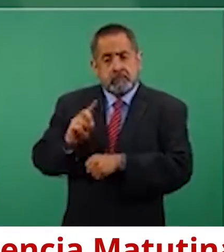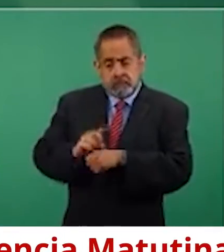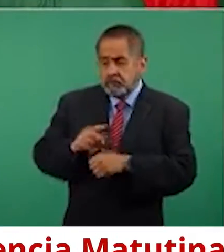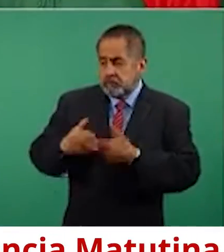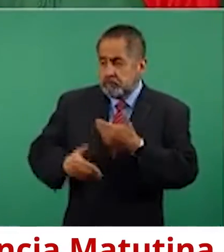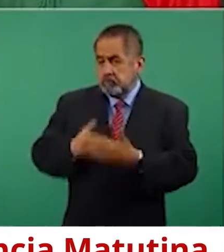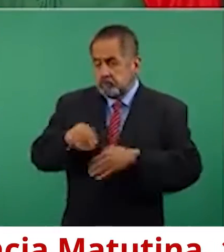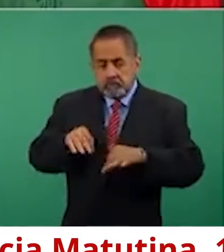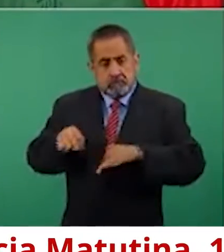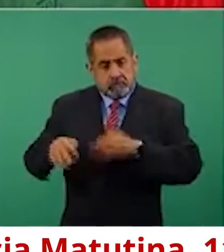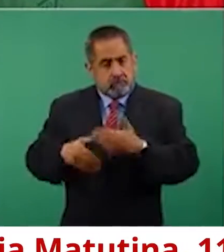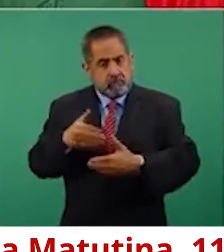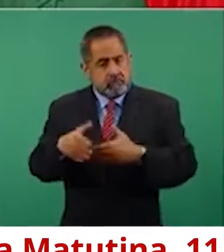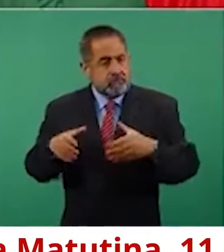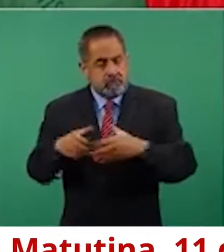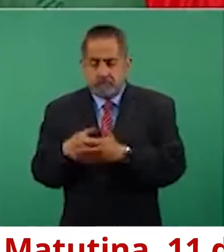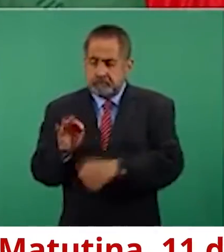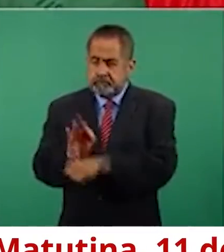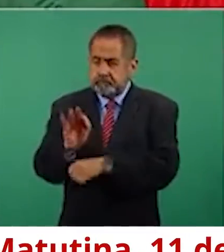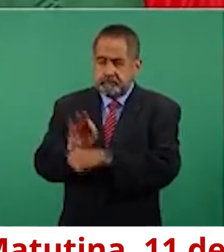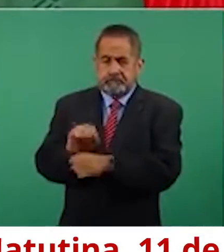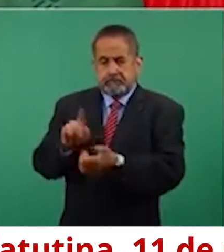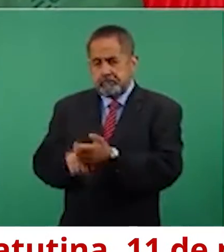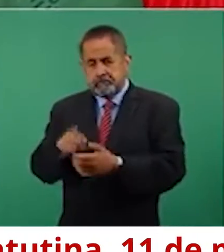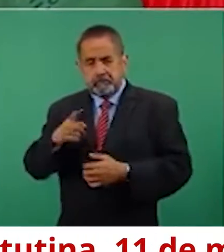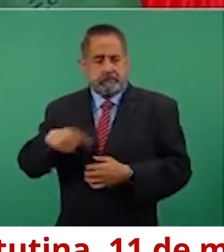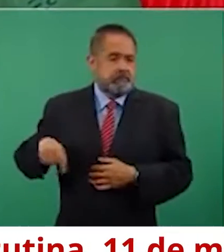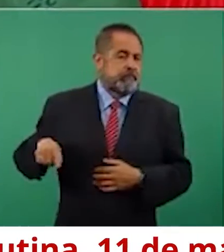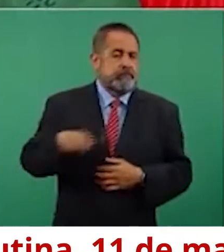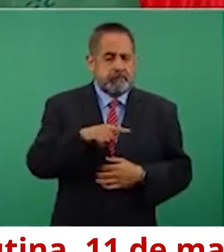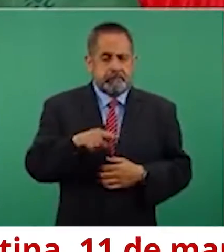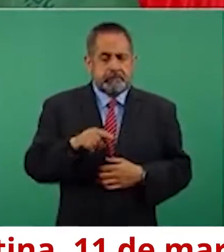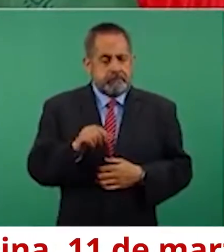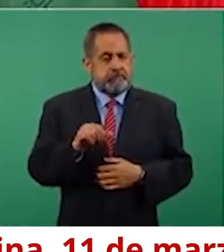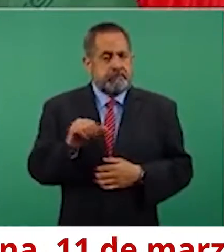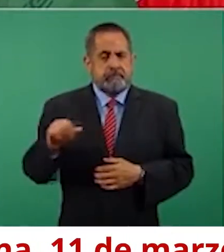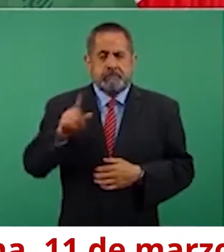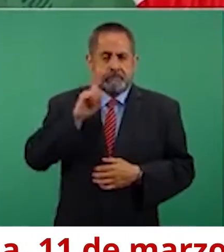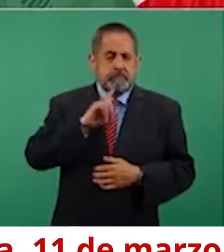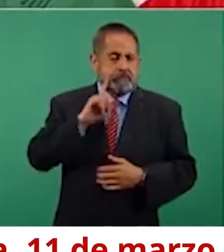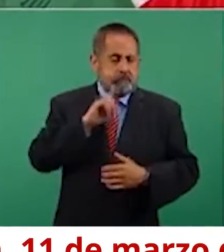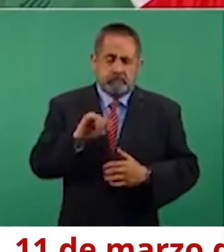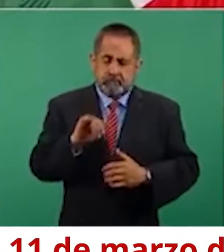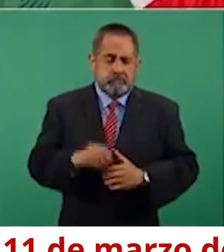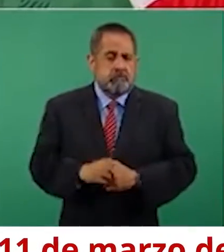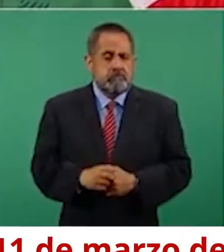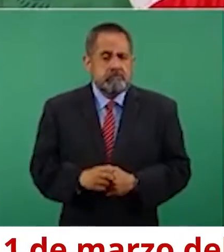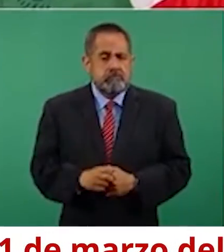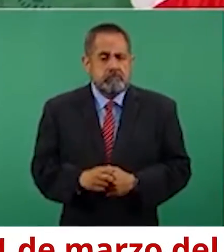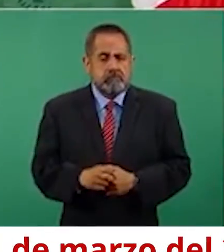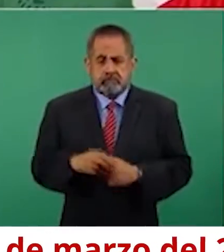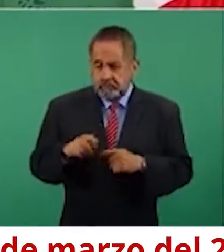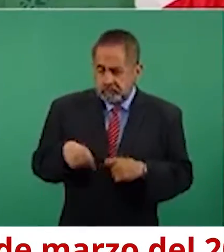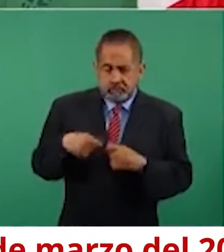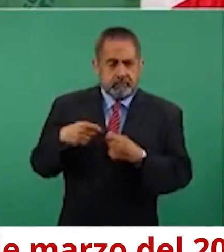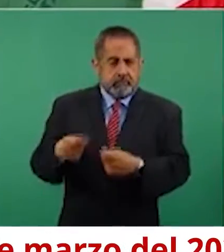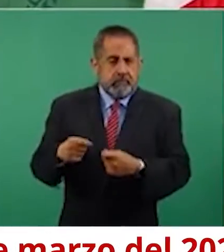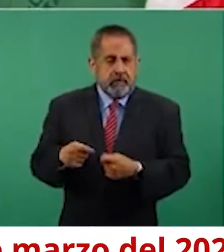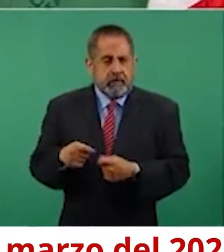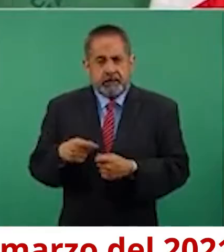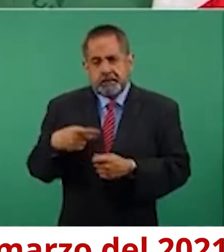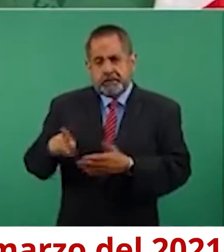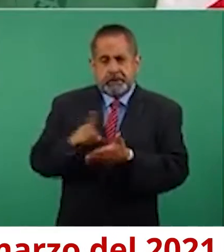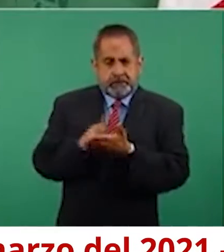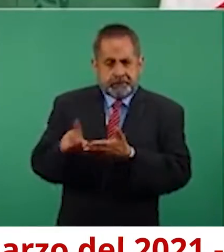Estamos protegiendo a las mujeres, garantizando sus